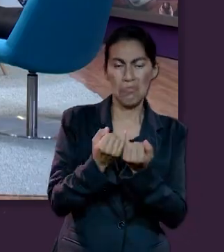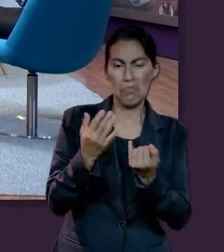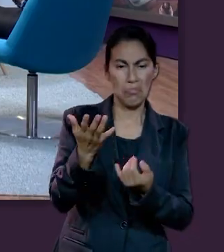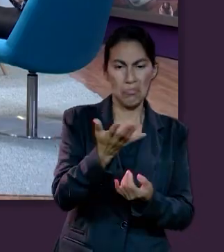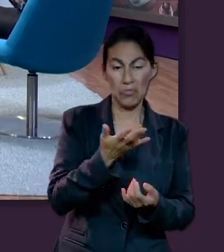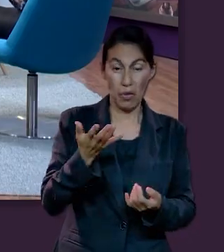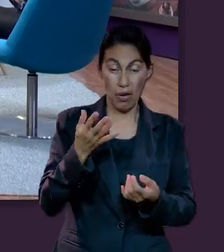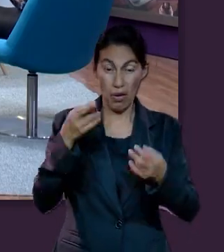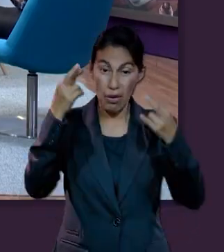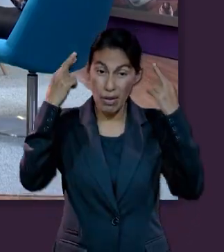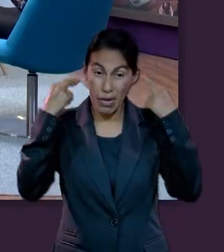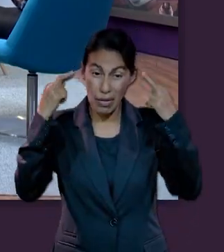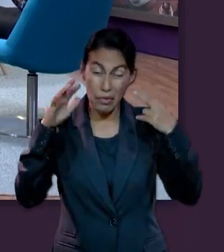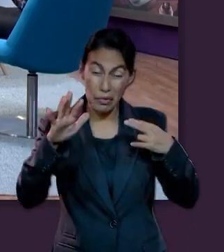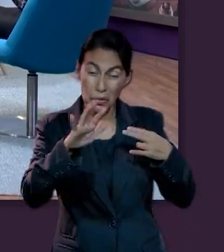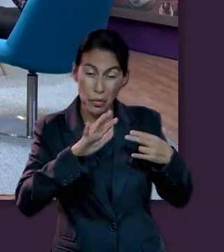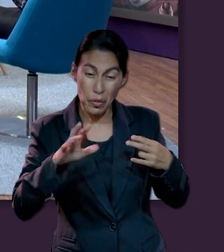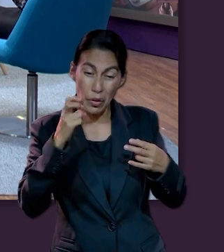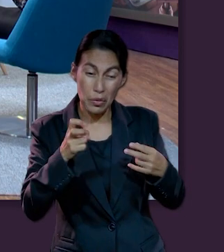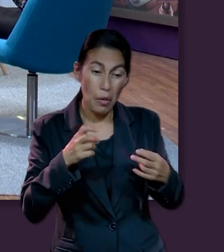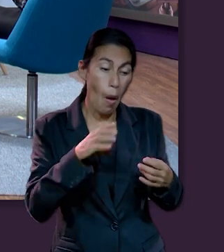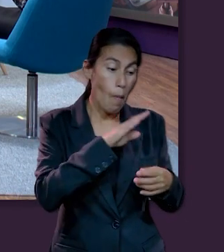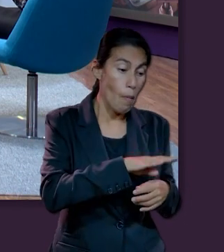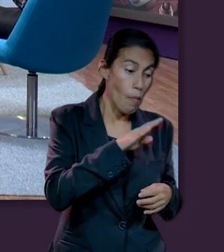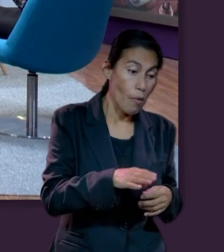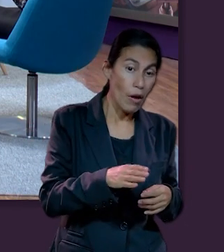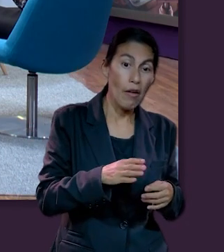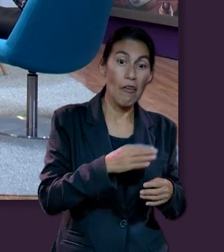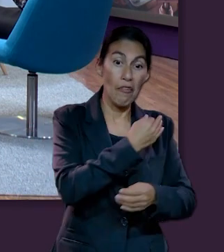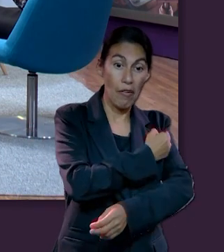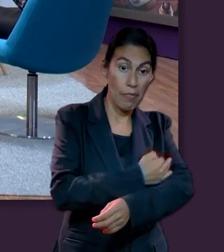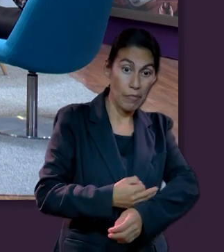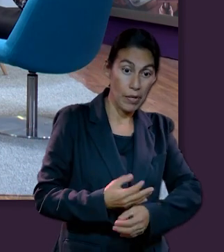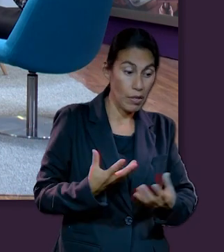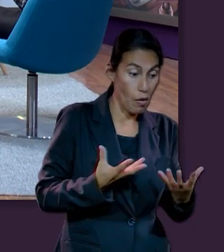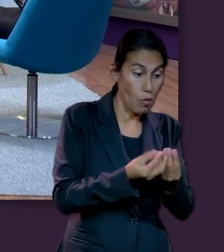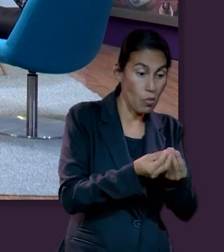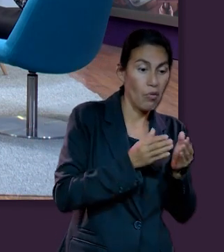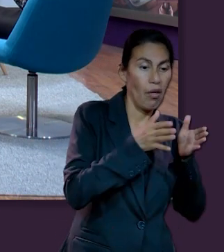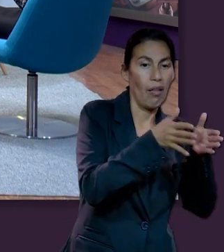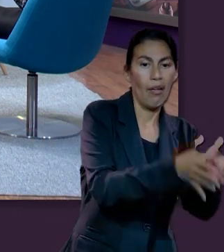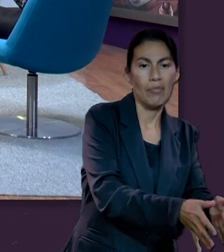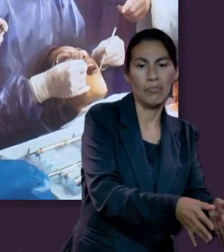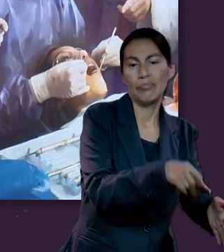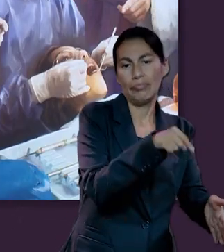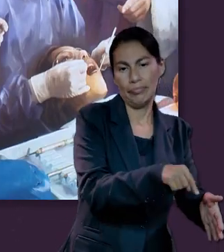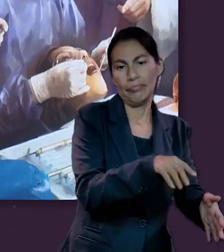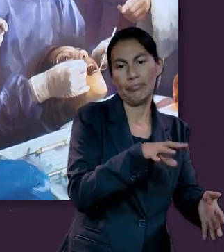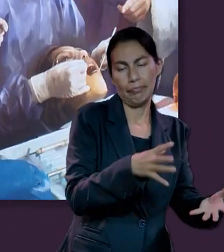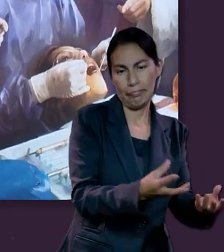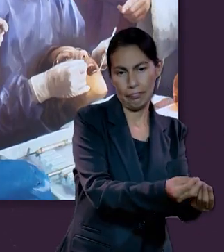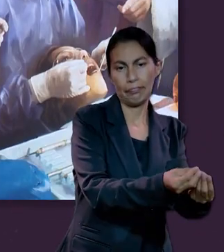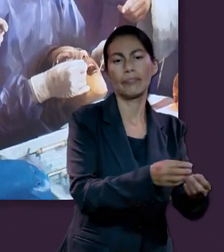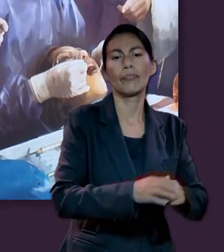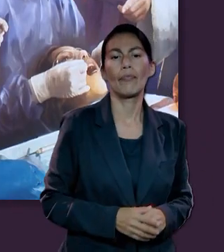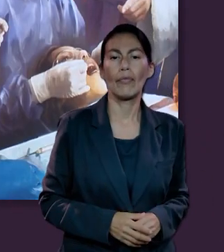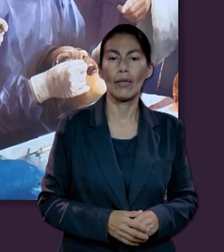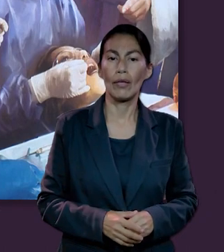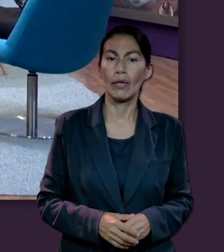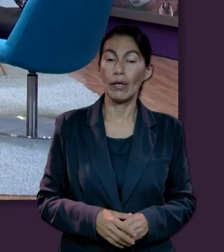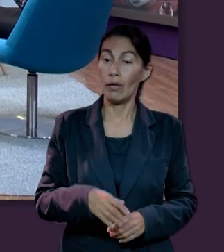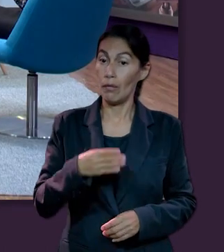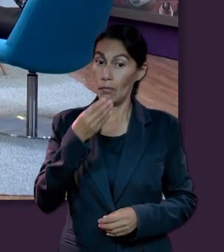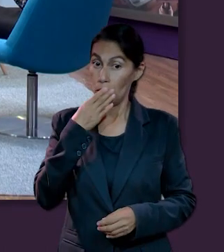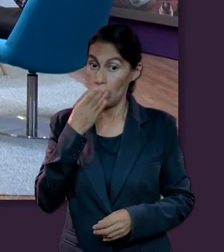Entonces, vamos a ver que el proceso de la muerte es básicamente lo mismo, igual, independientemente si la